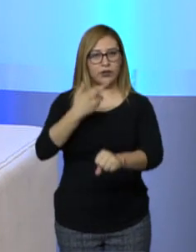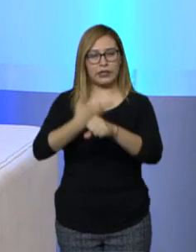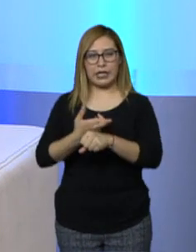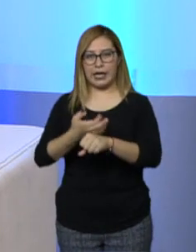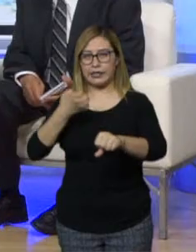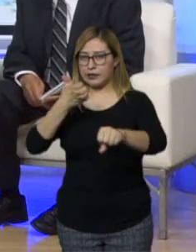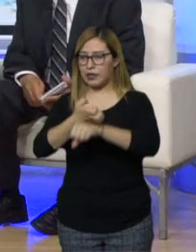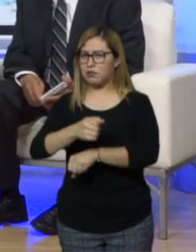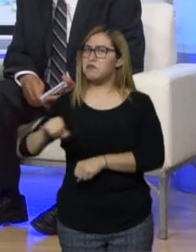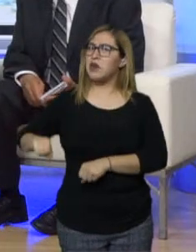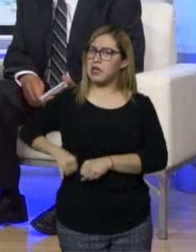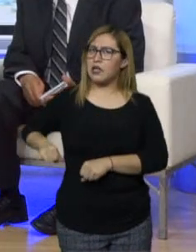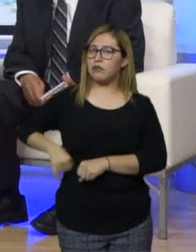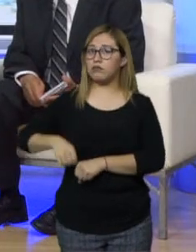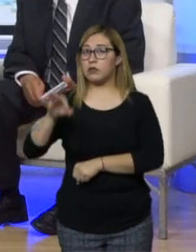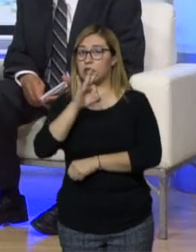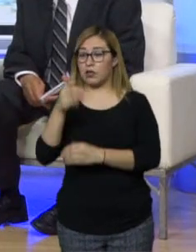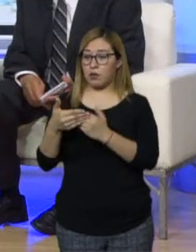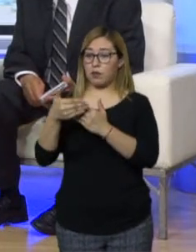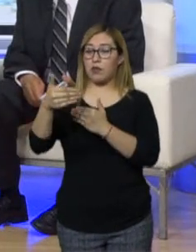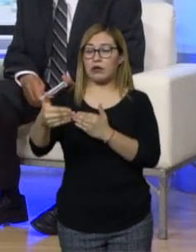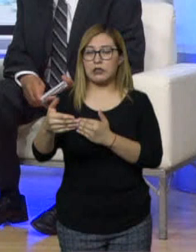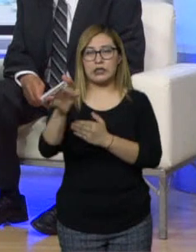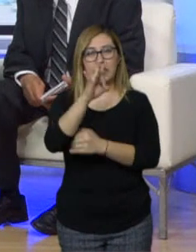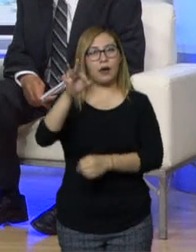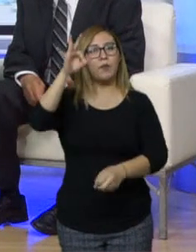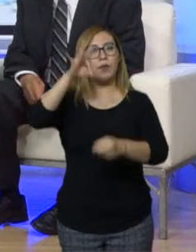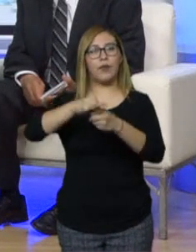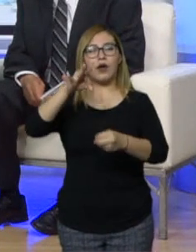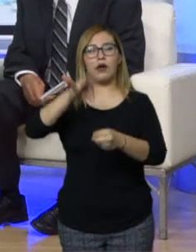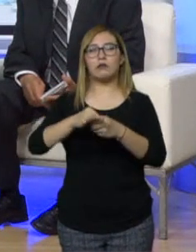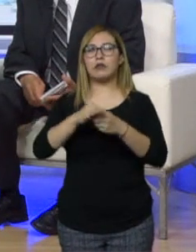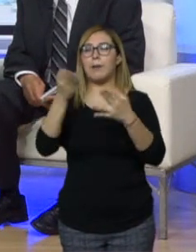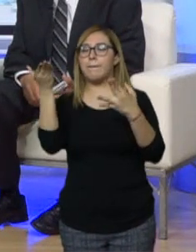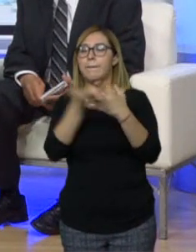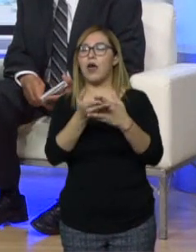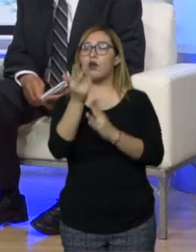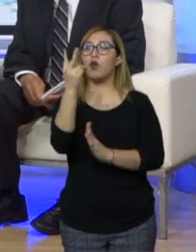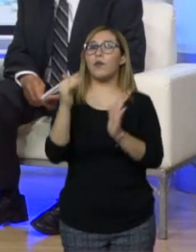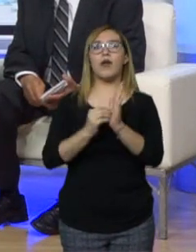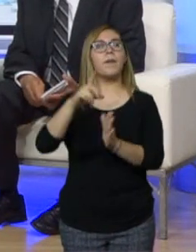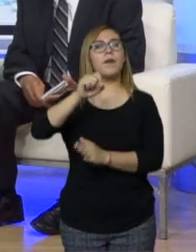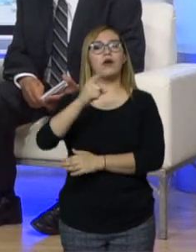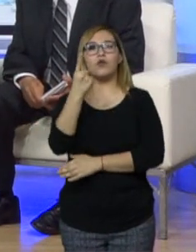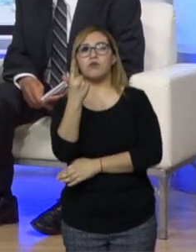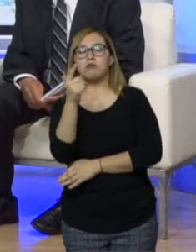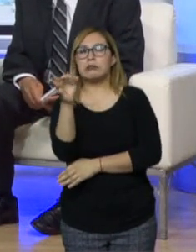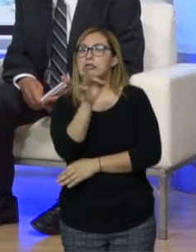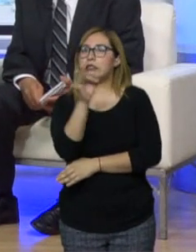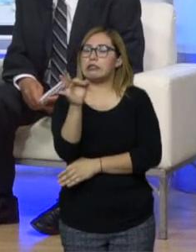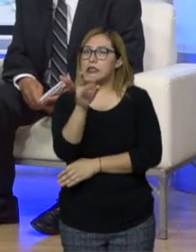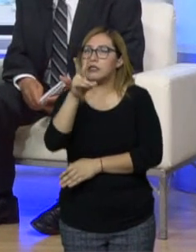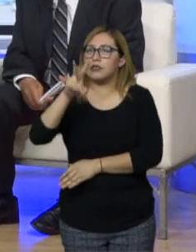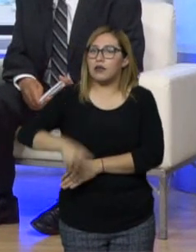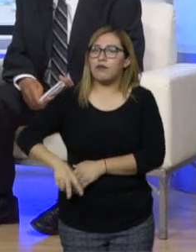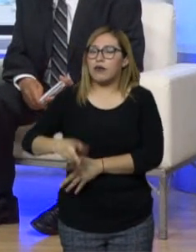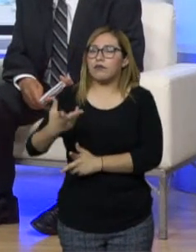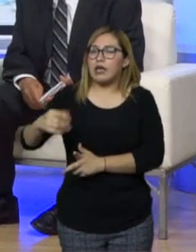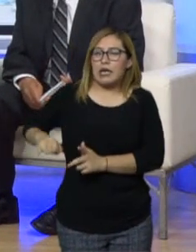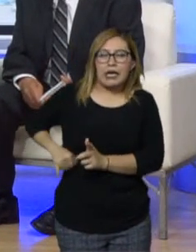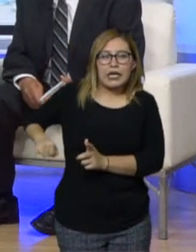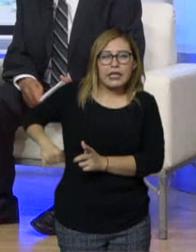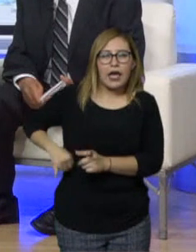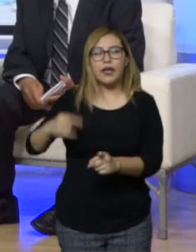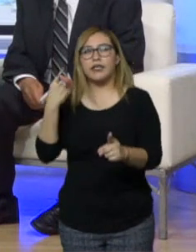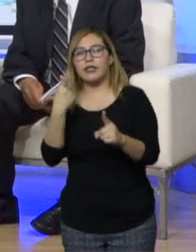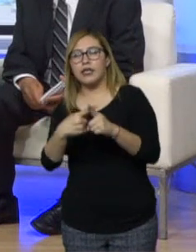también, no sé si le alcanzará para las elecciones intermedias del 2021. También yo creo que va a jugar un momento interesante quien le